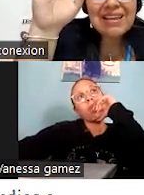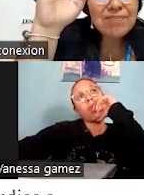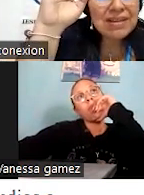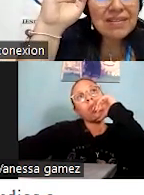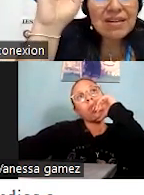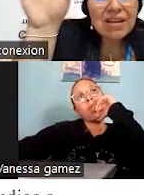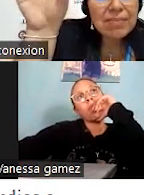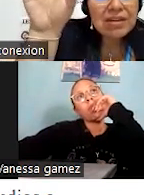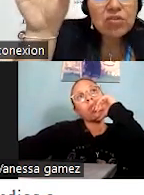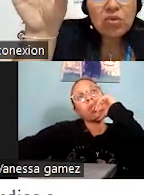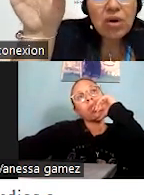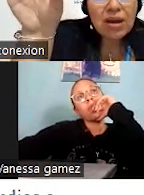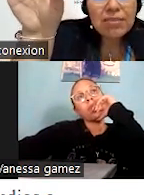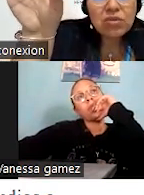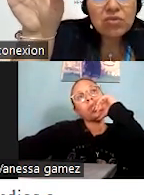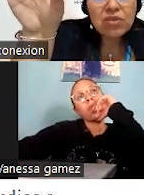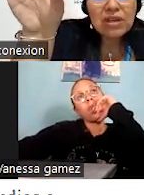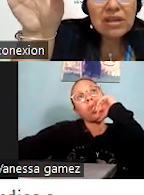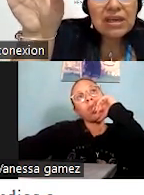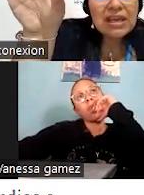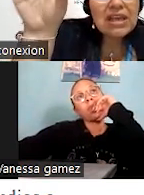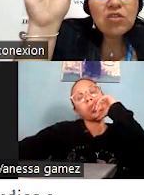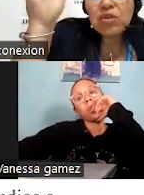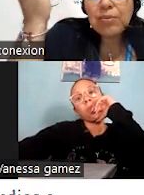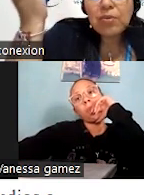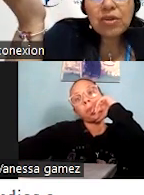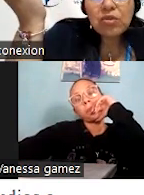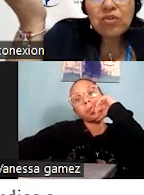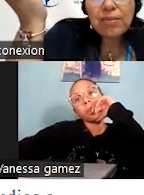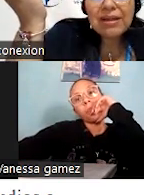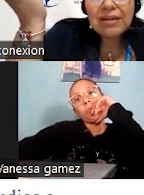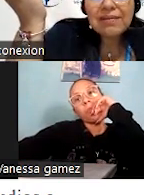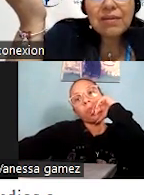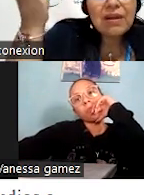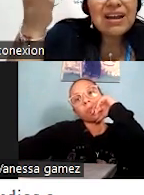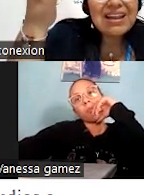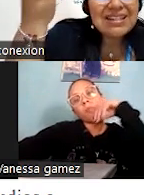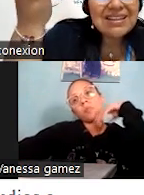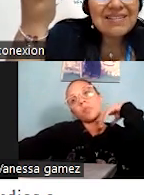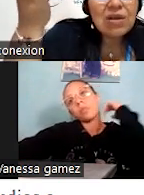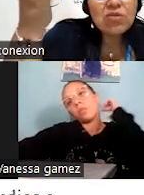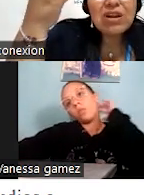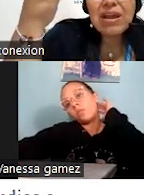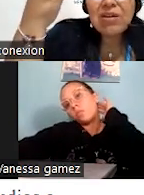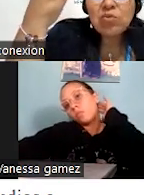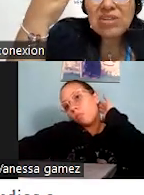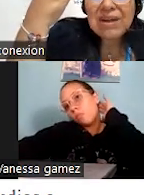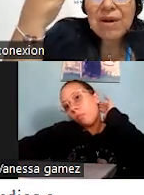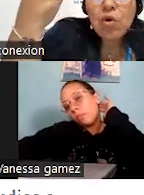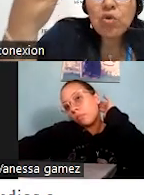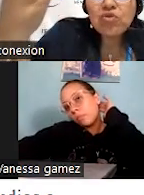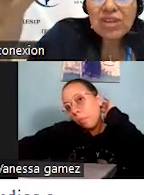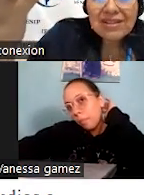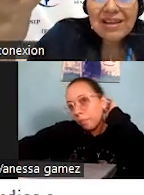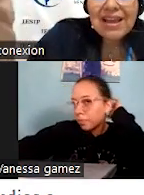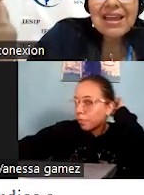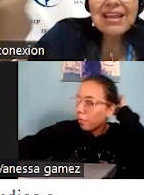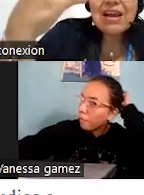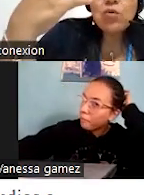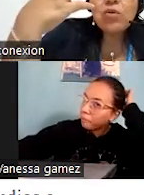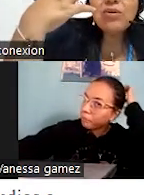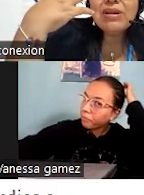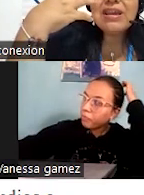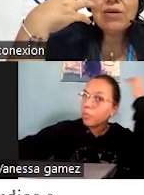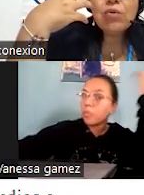es imprescindible para todos los ámbitos y no se produce en dos semanas. Se garantiza en un trabajo constante